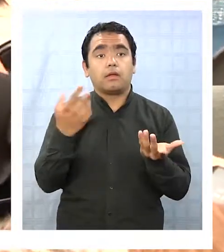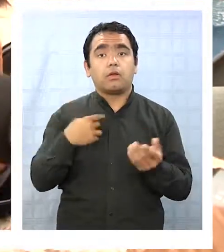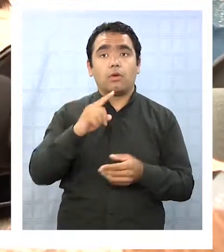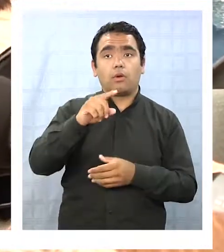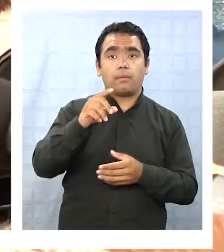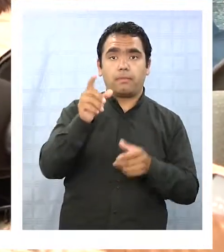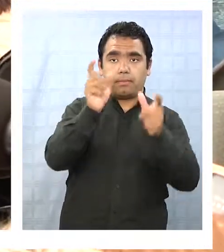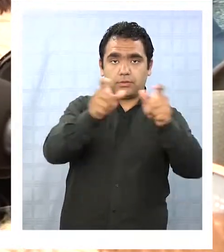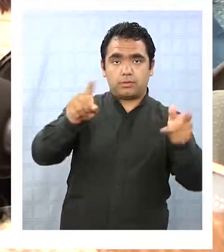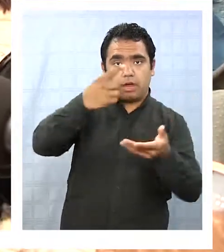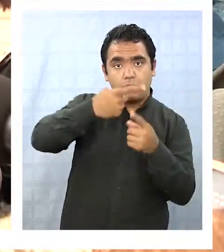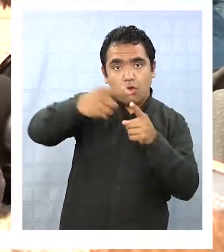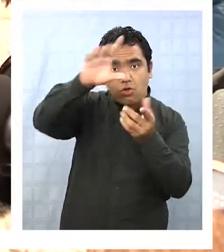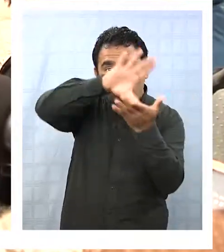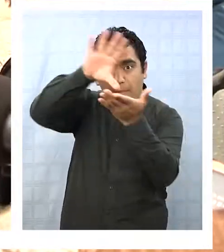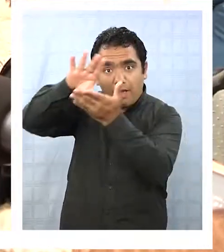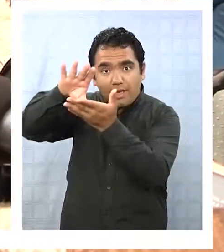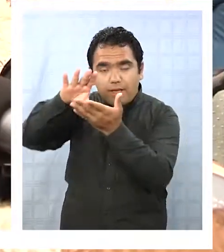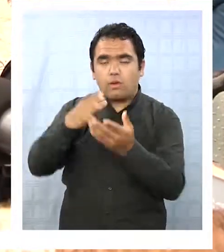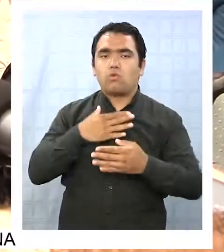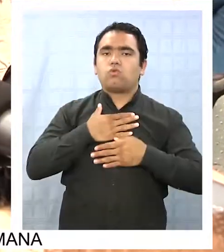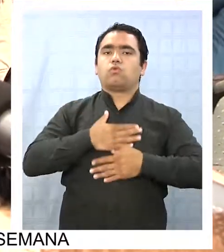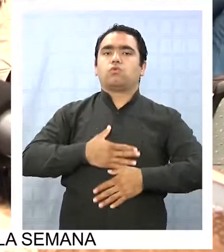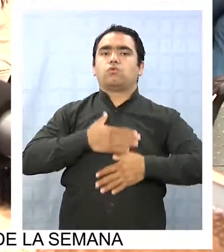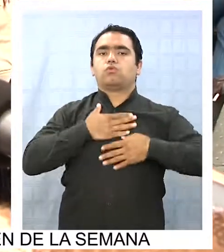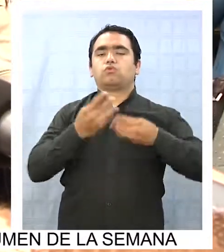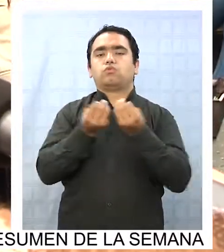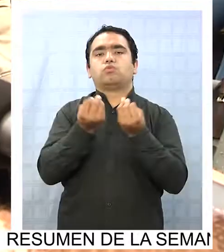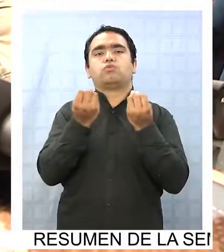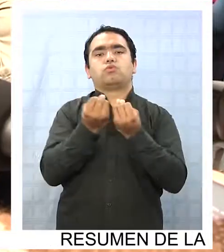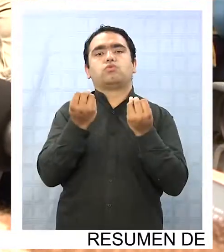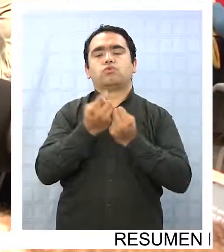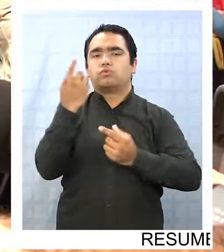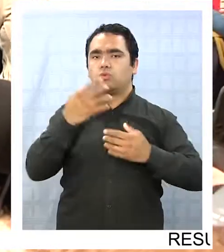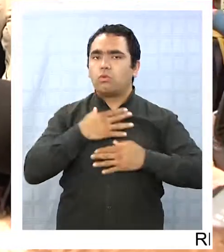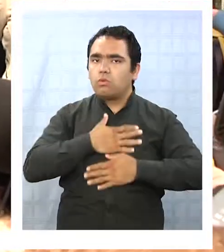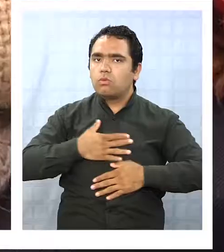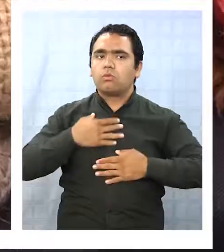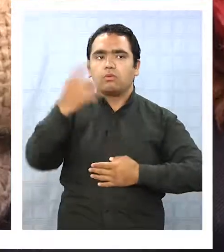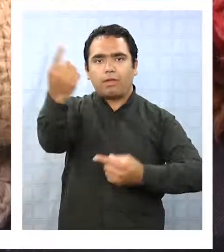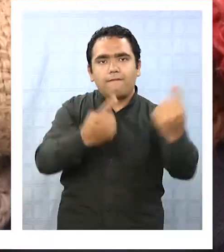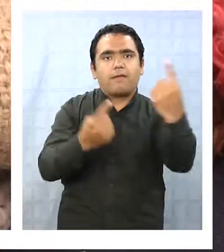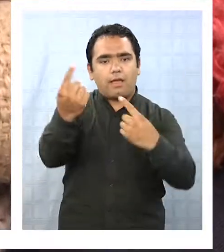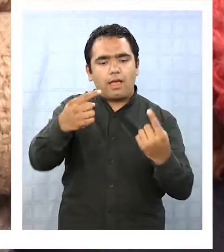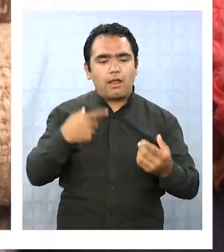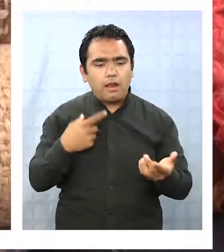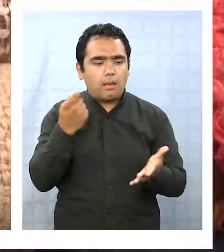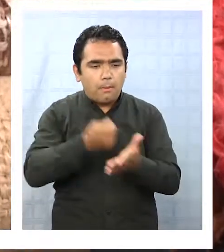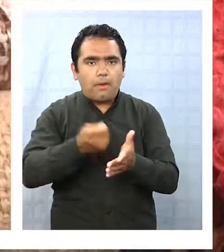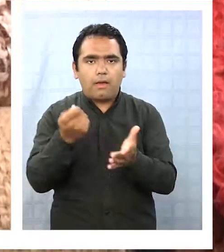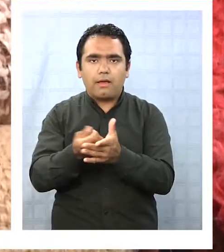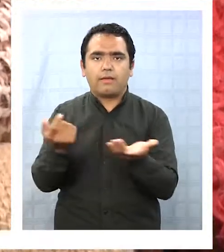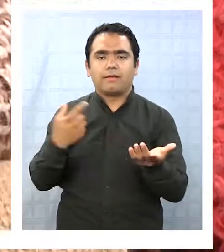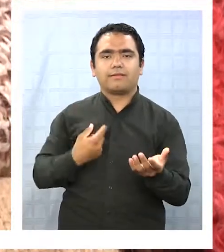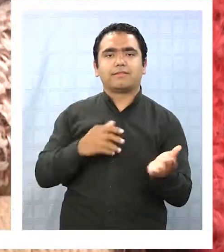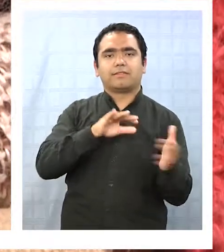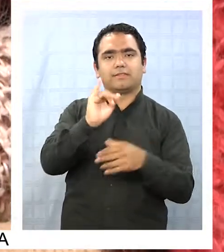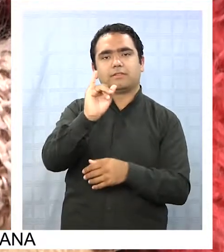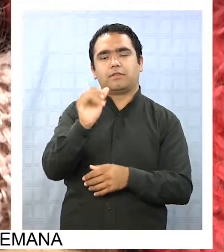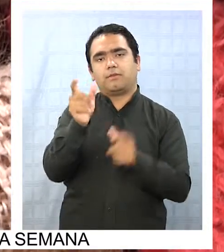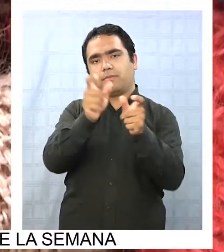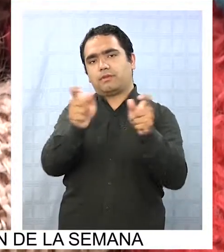extranjera, eso es lo que más le atrae la casa artesana, la lana, cómo lo hacen, los gringos, como se dice.